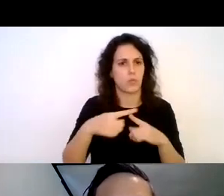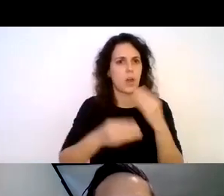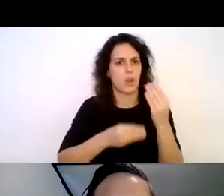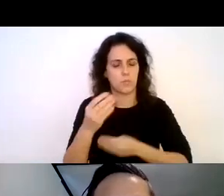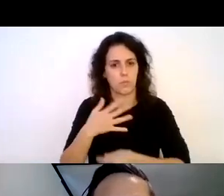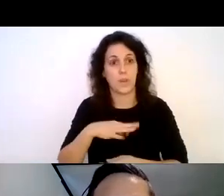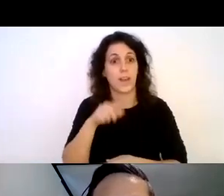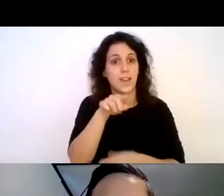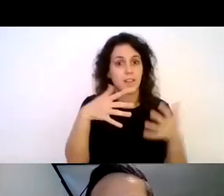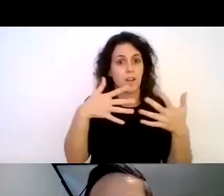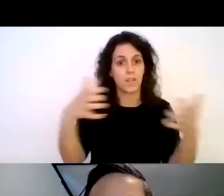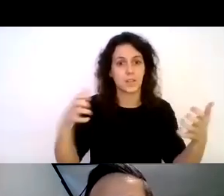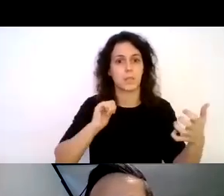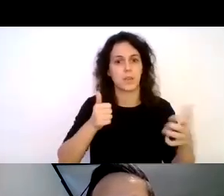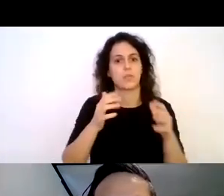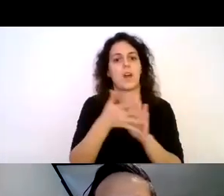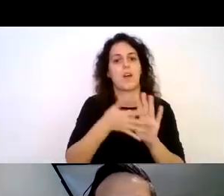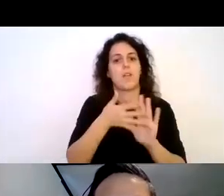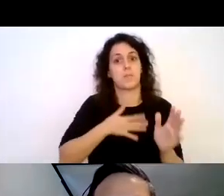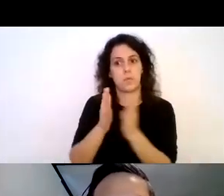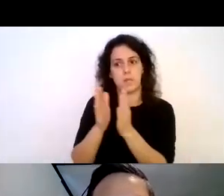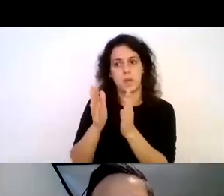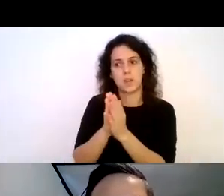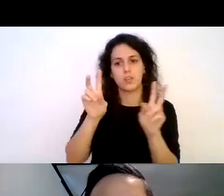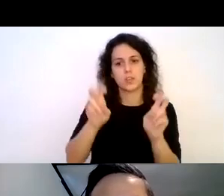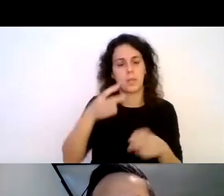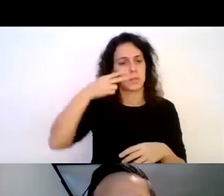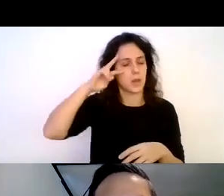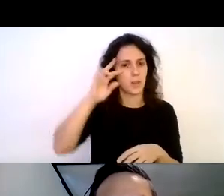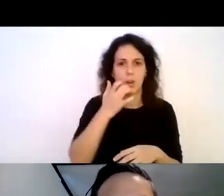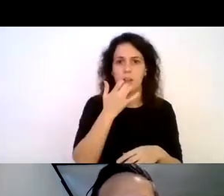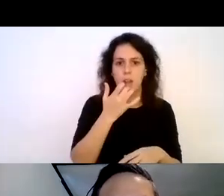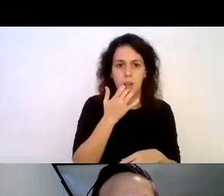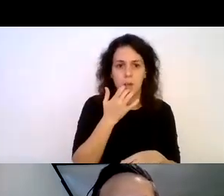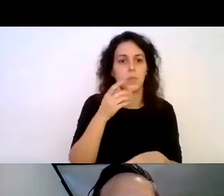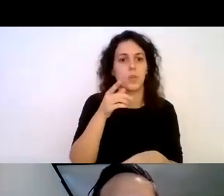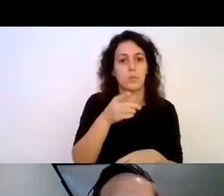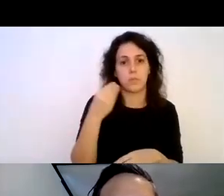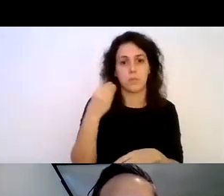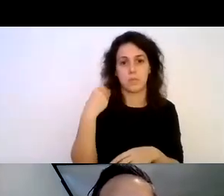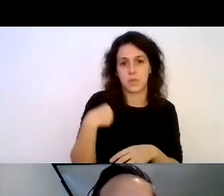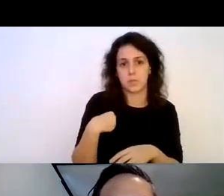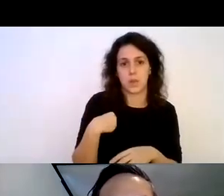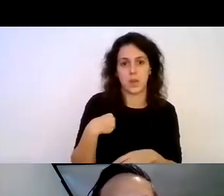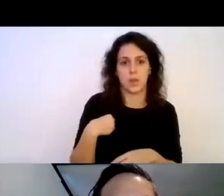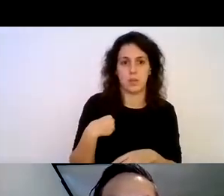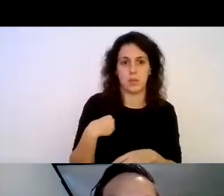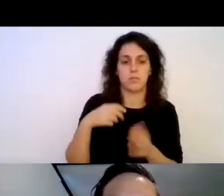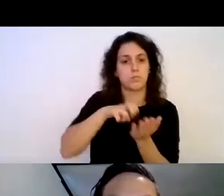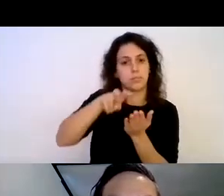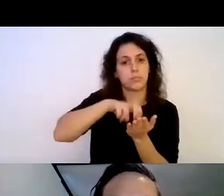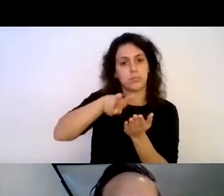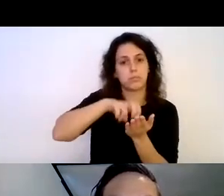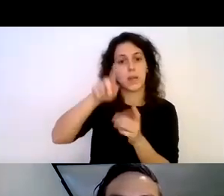esta frase empezamos a hablar con mis compañeros sobre experiencias como Will the World que entrega la posibilidad de realizar trekking a personas con